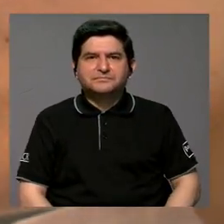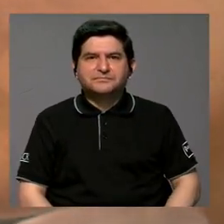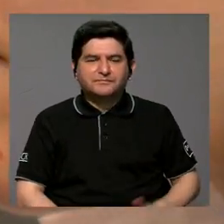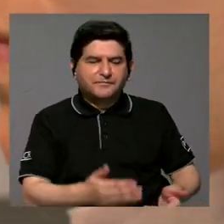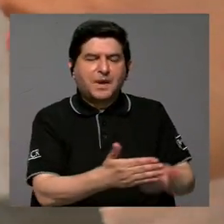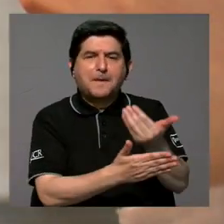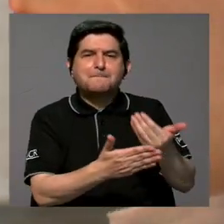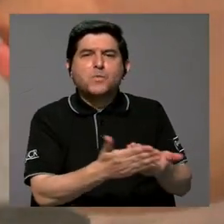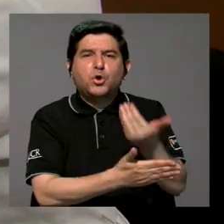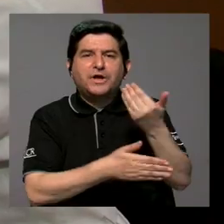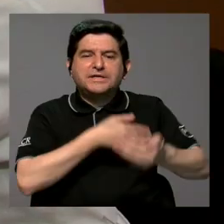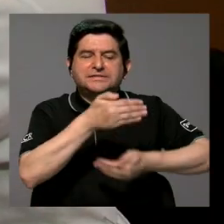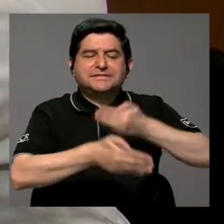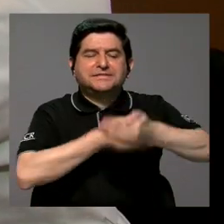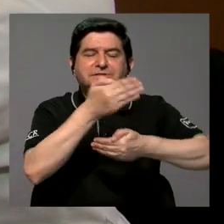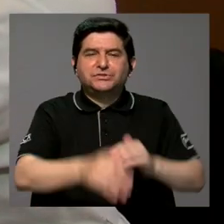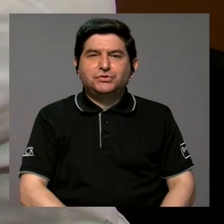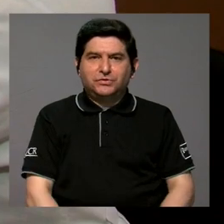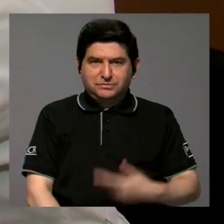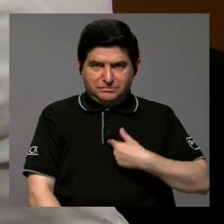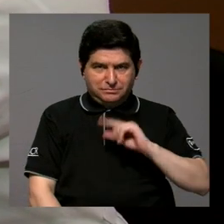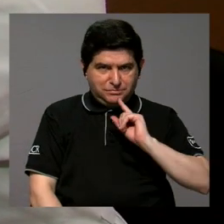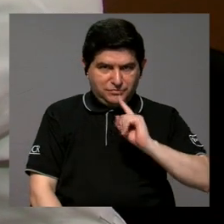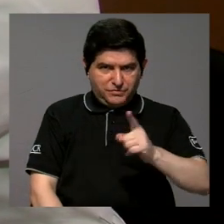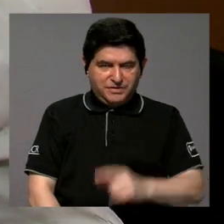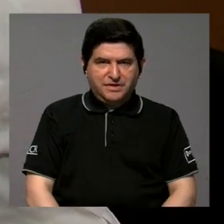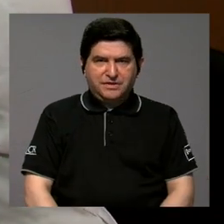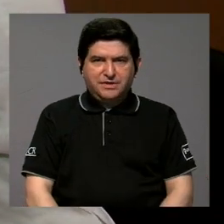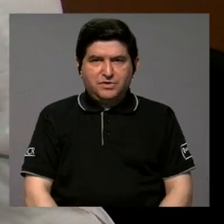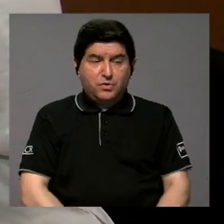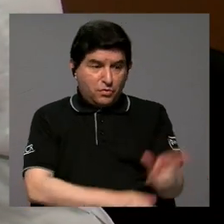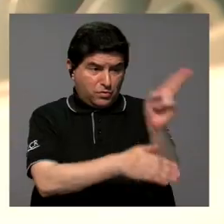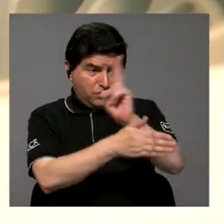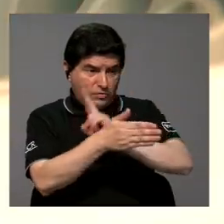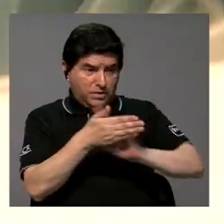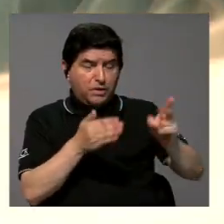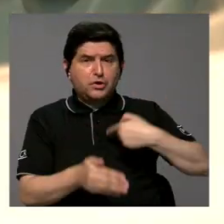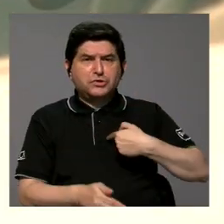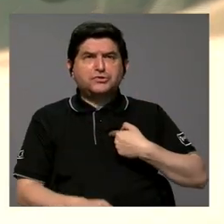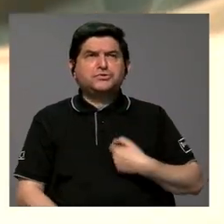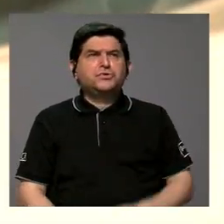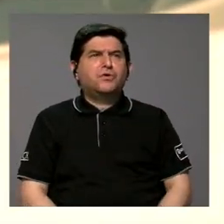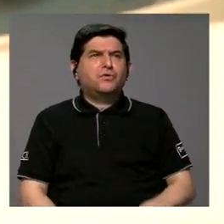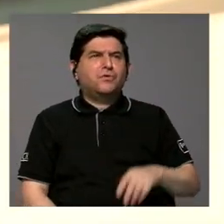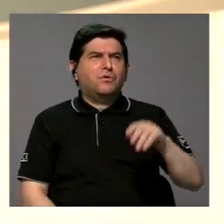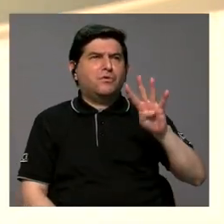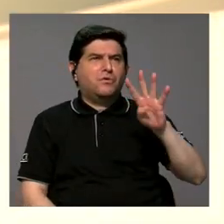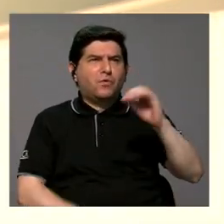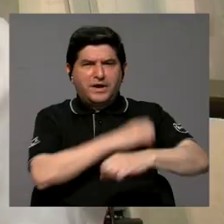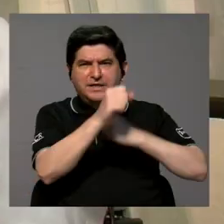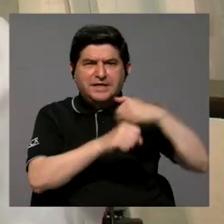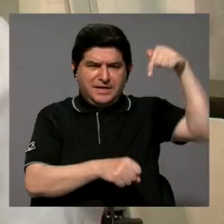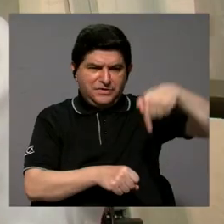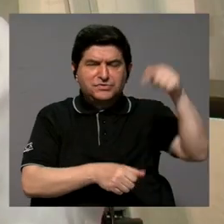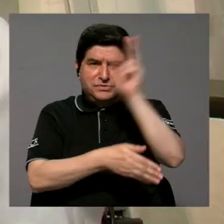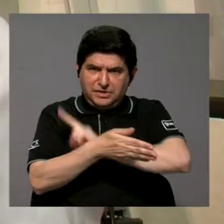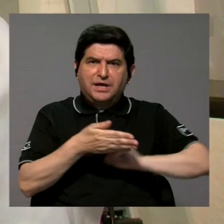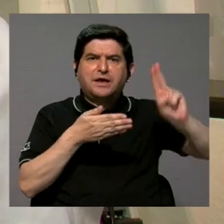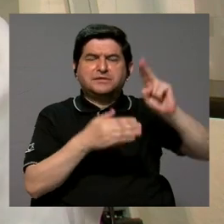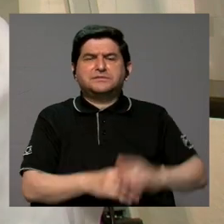de modernizarse. Yo sí tengo que decir que de la universidad en los años que tengo casi 40 y algo de estar en la universidad,